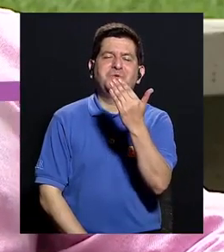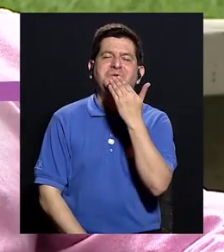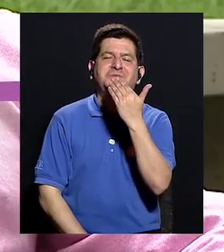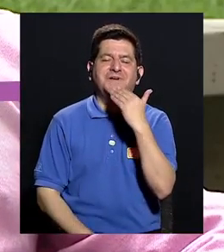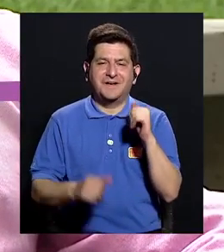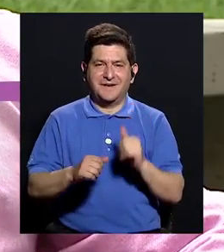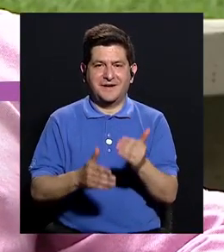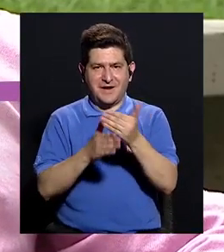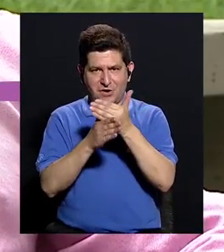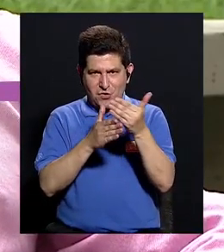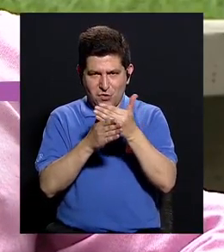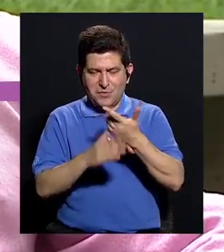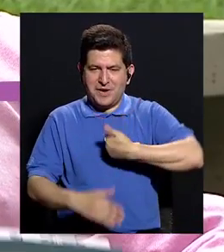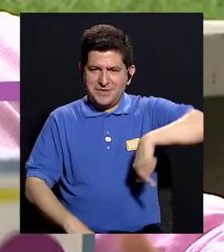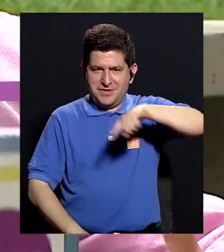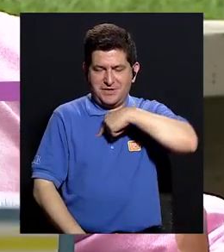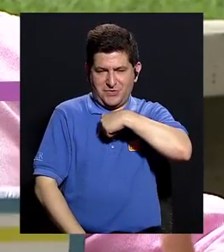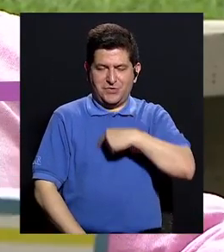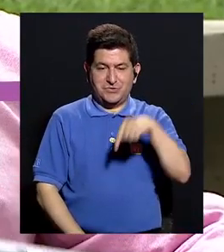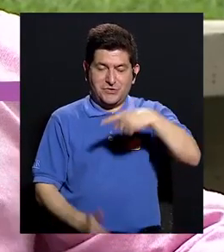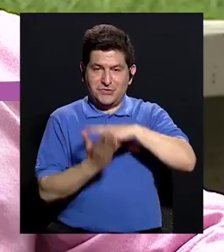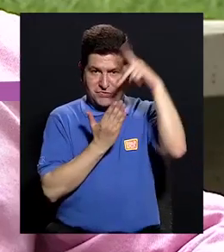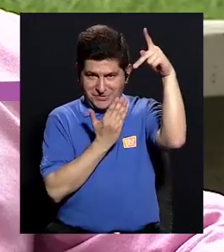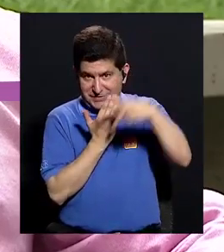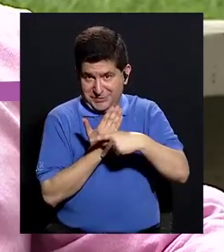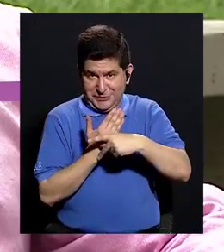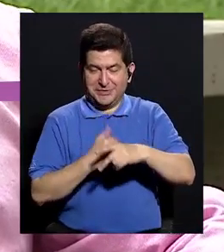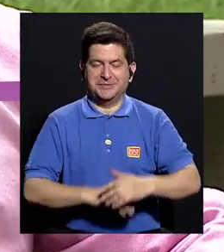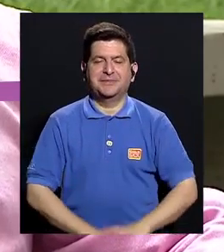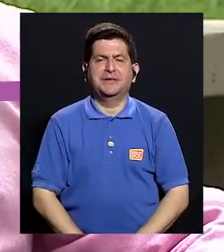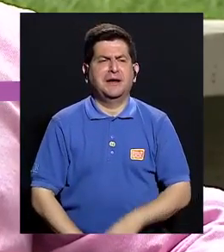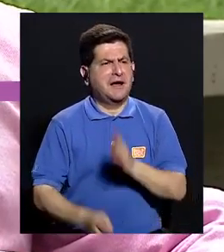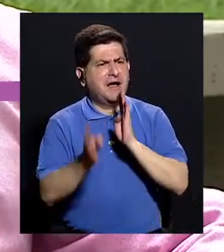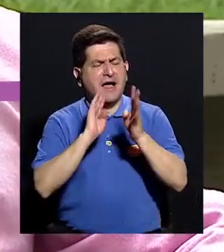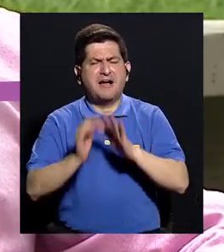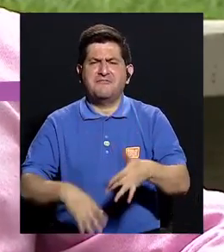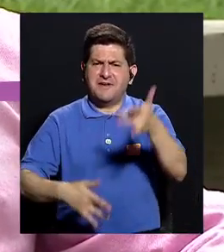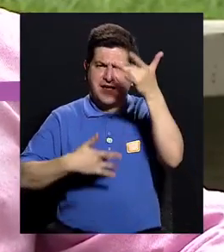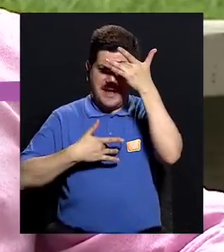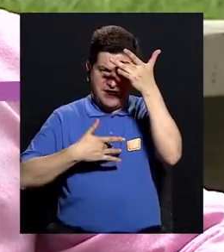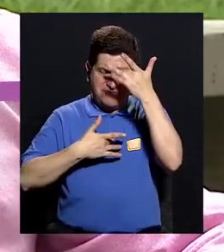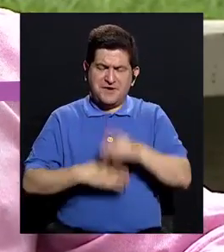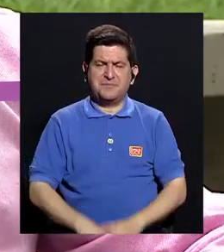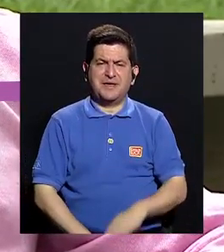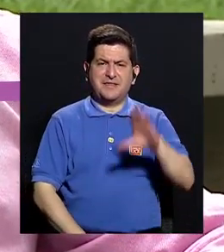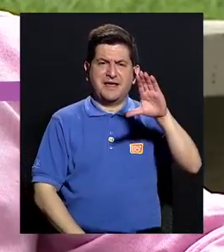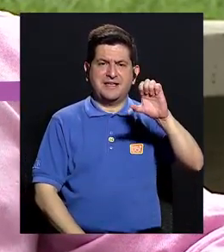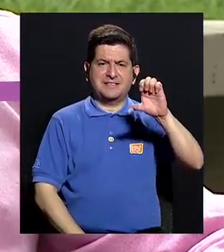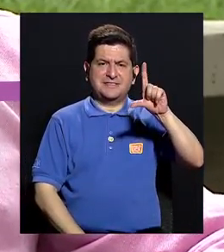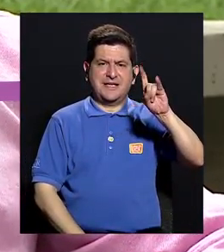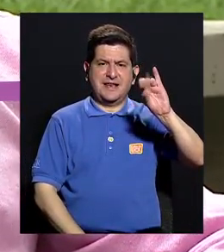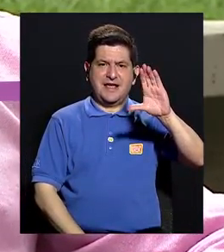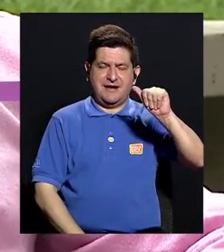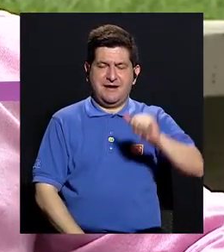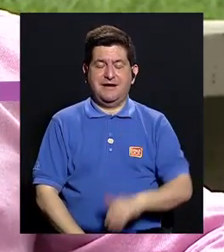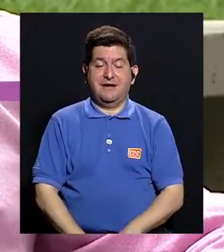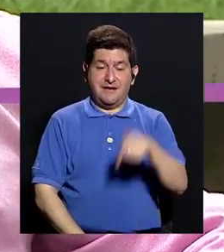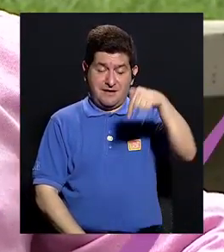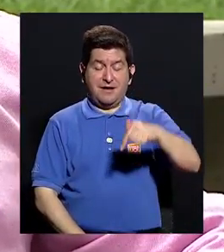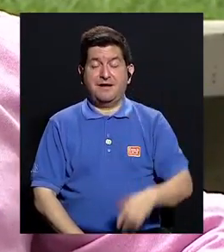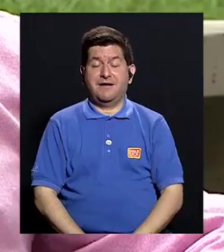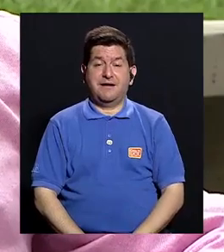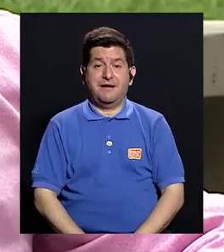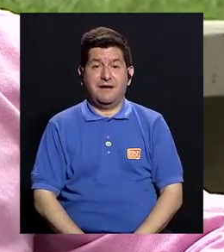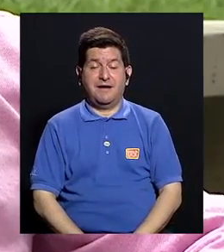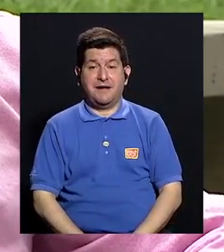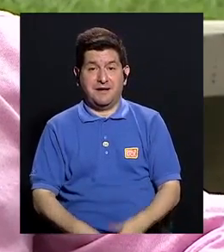Muchísimas gracias por compartir con nosotros el programa del día de hoy, hablando de la enfermedad celíaca. Para esto pues tenemos el agrado